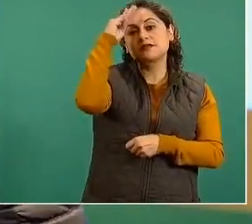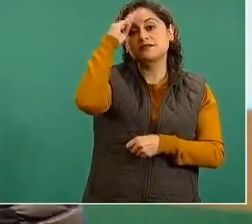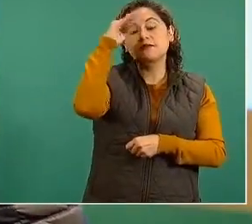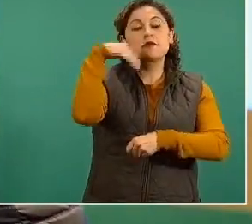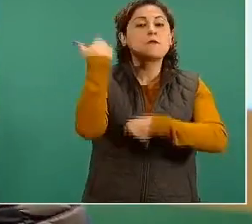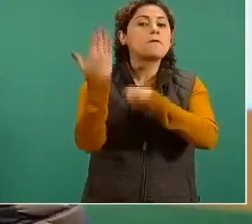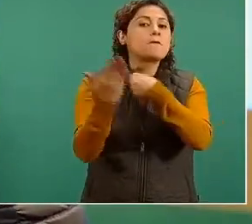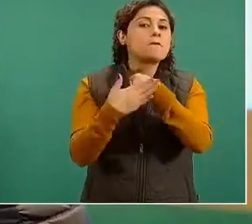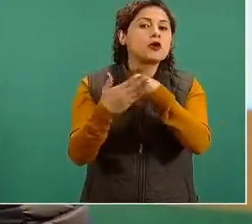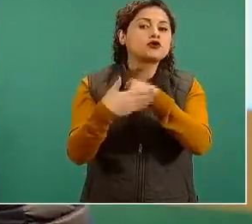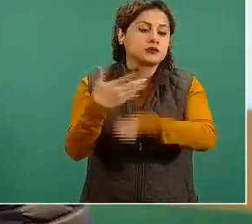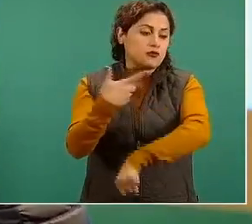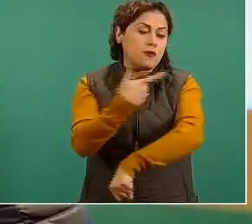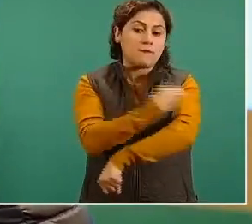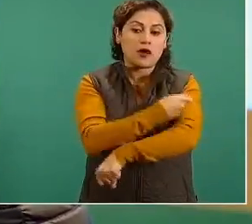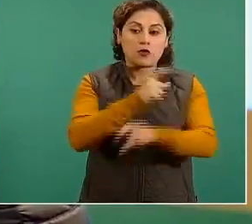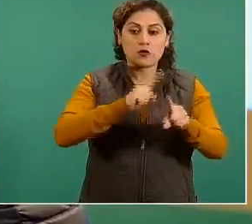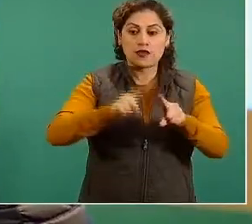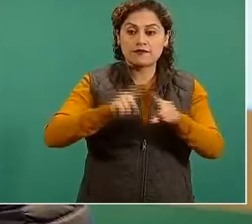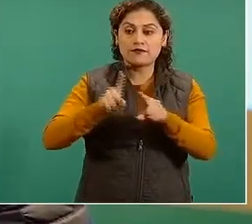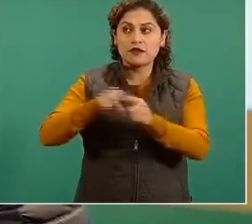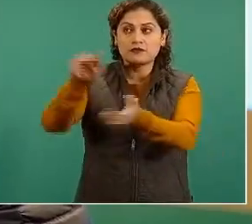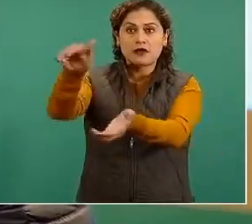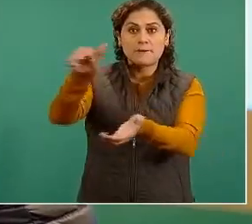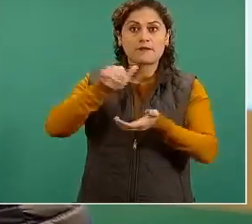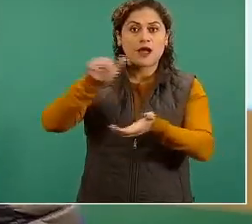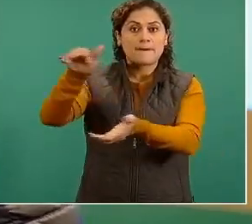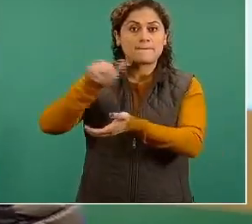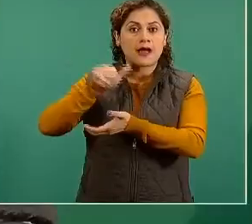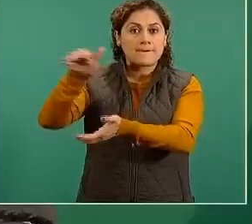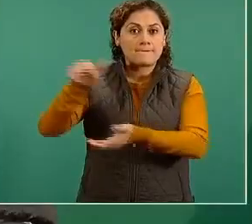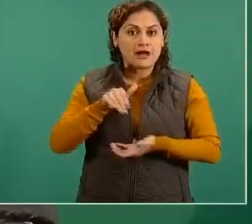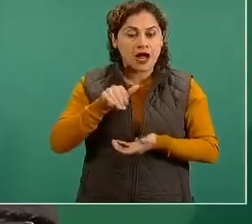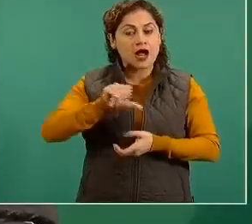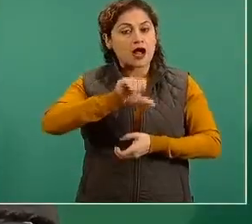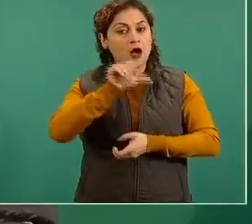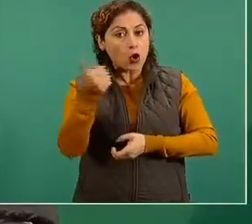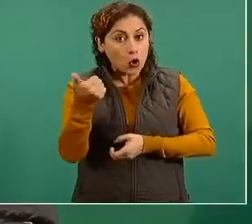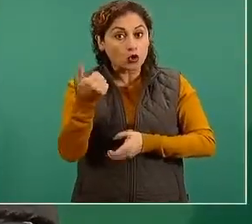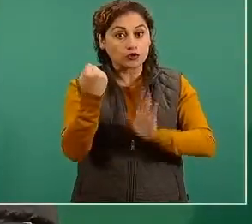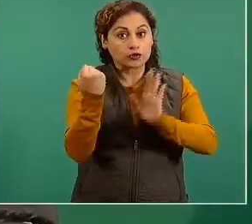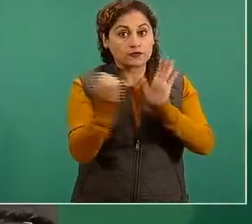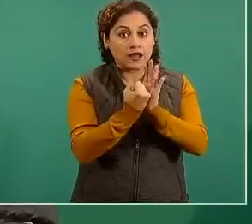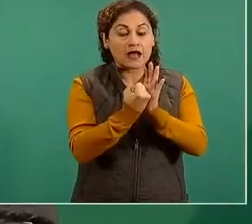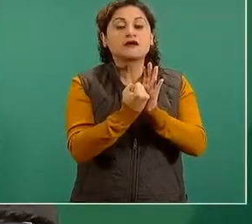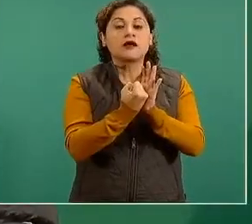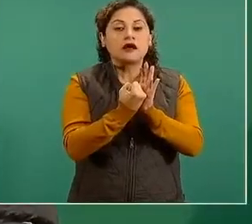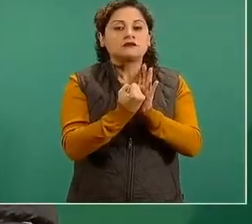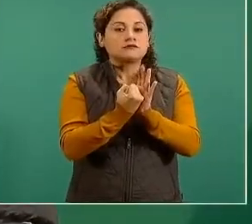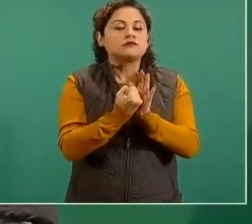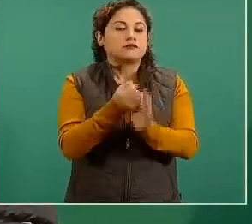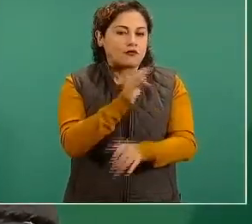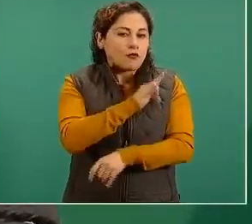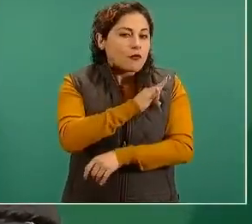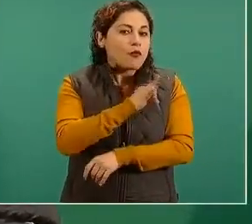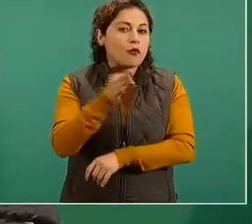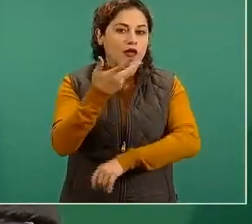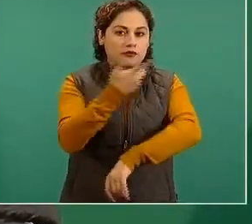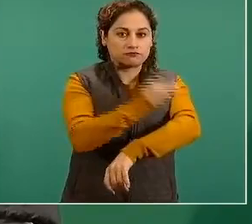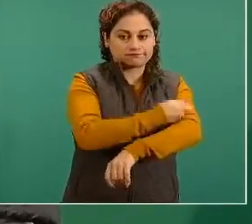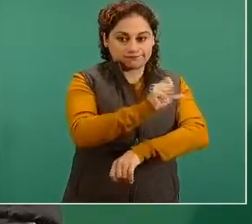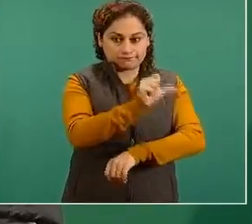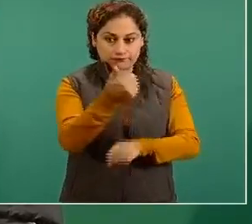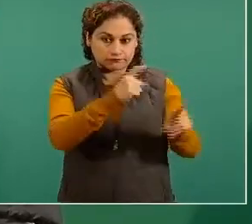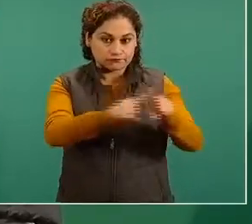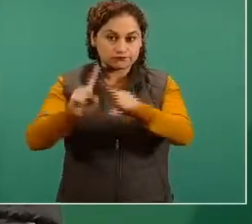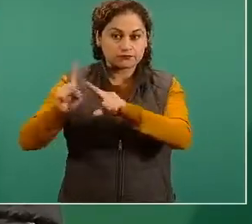vacuna, potencialmente de diferentes laboratorios, este proceso se acelerará y